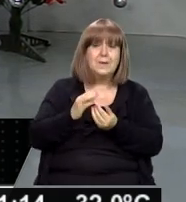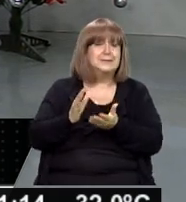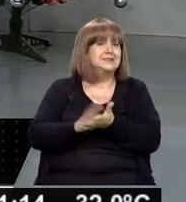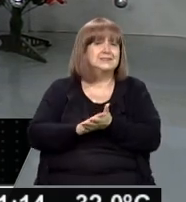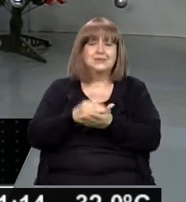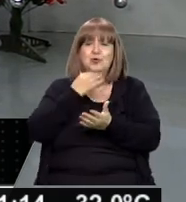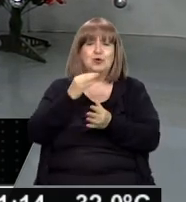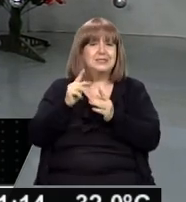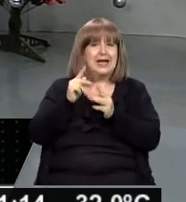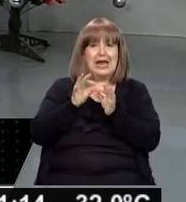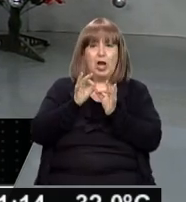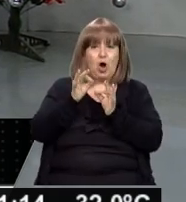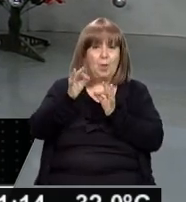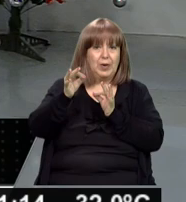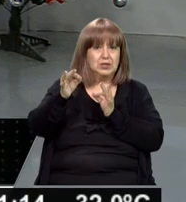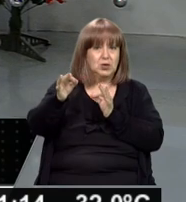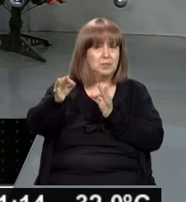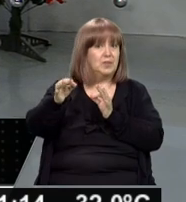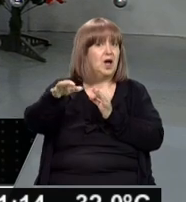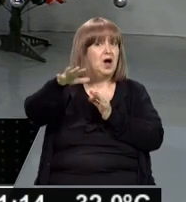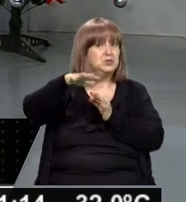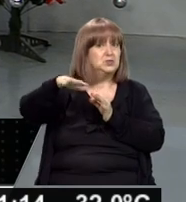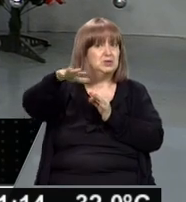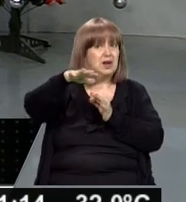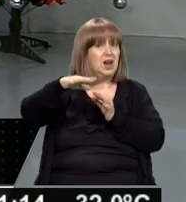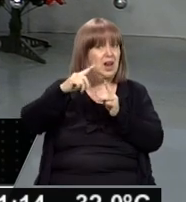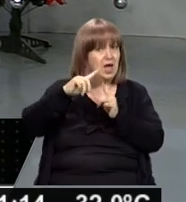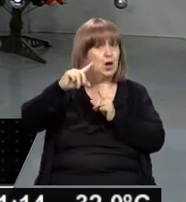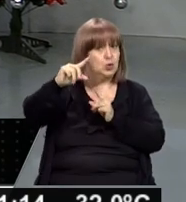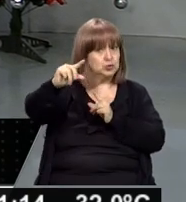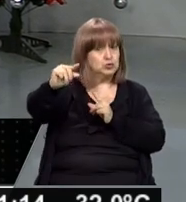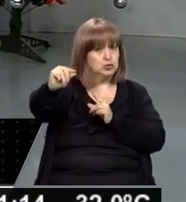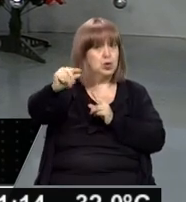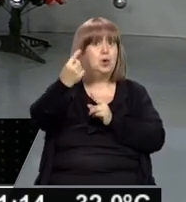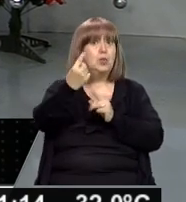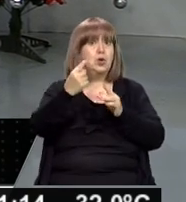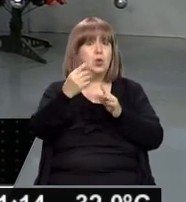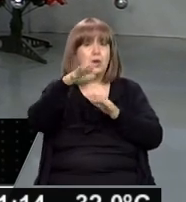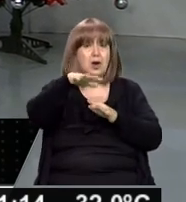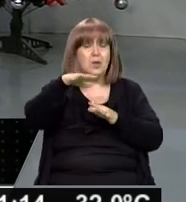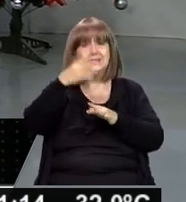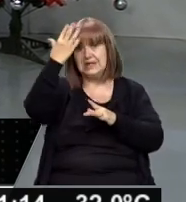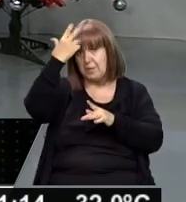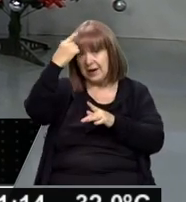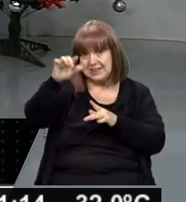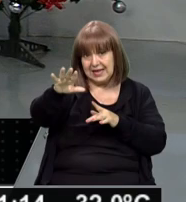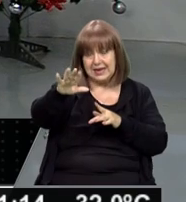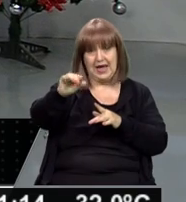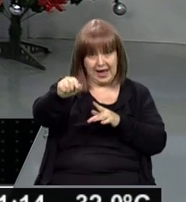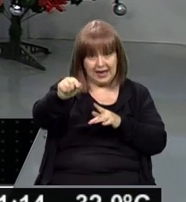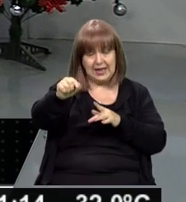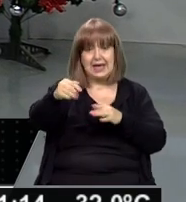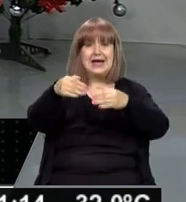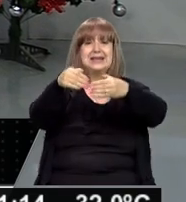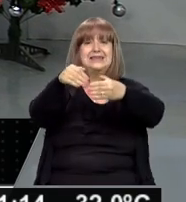kilómetros, pero sí está bastante retirada una zona de la otra porque una pertenece a la zona de San Martín, que estaba ahí casi